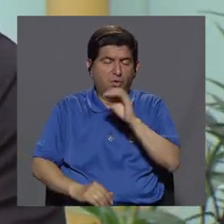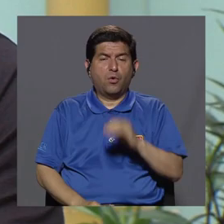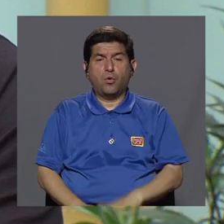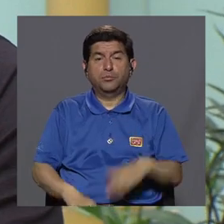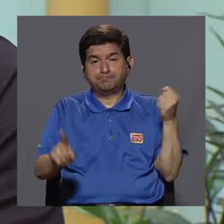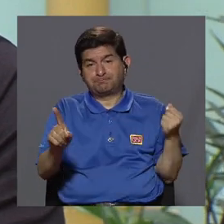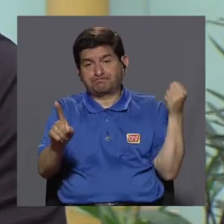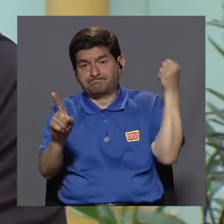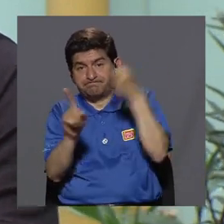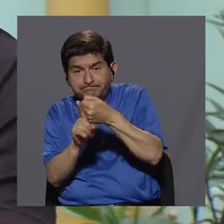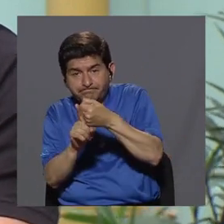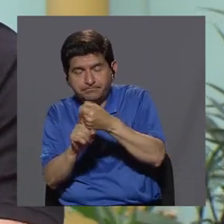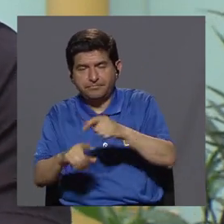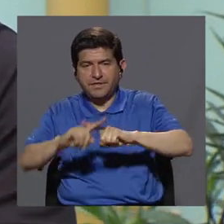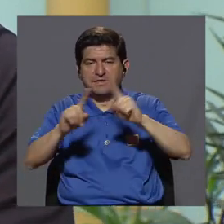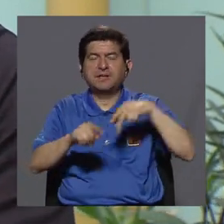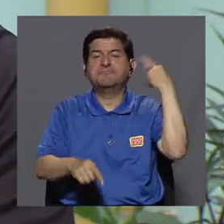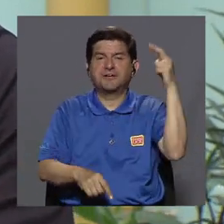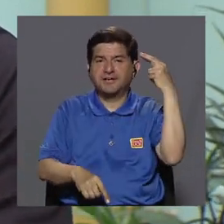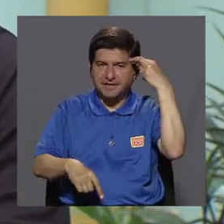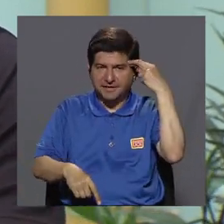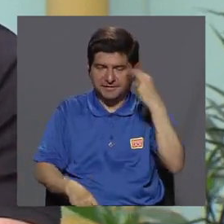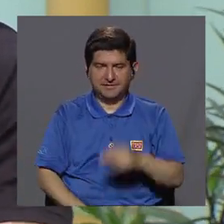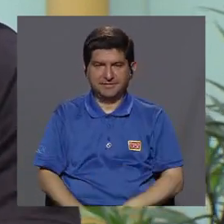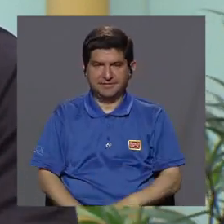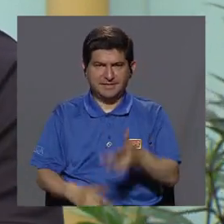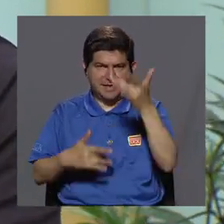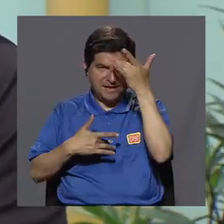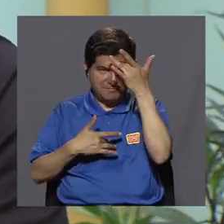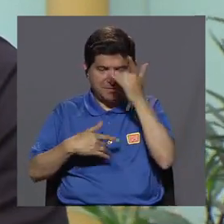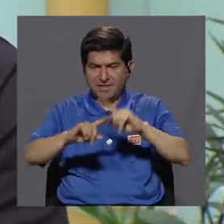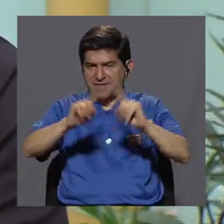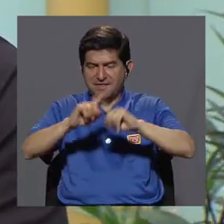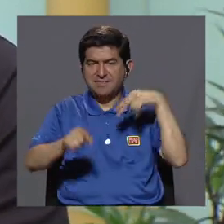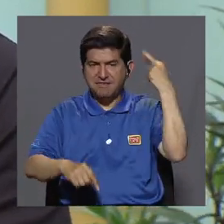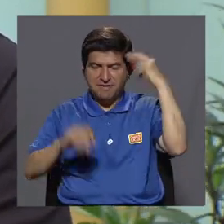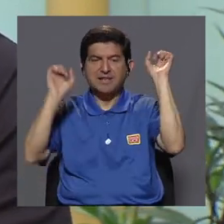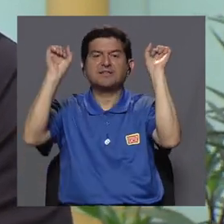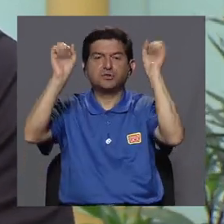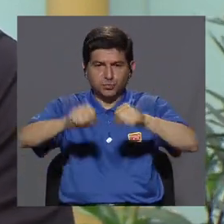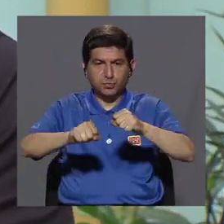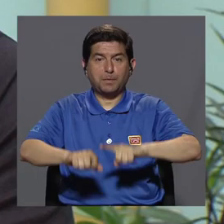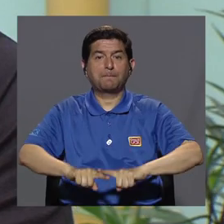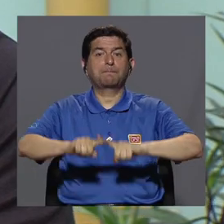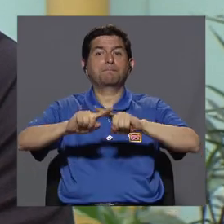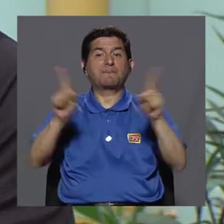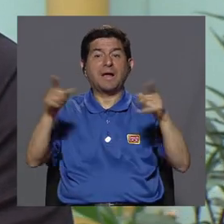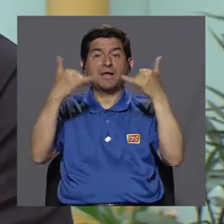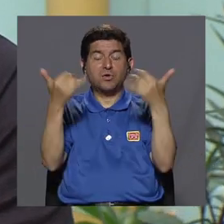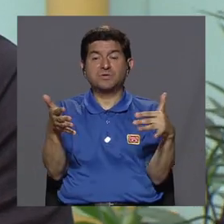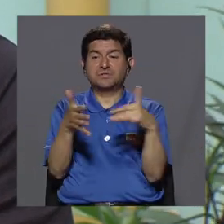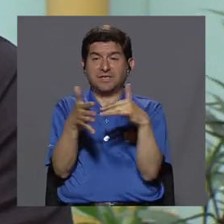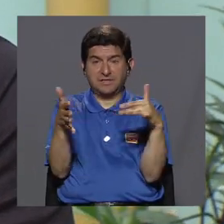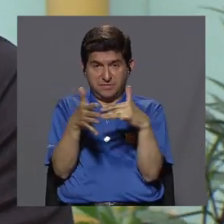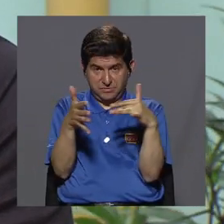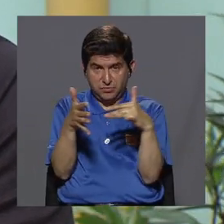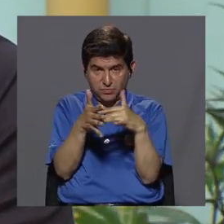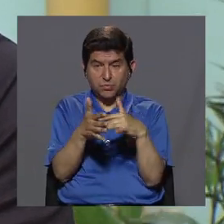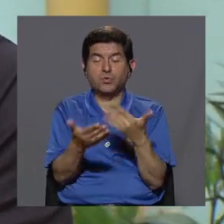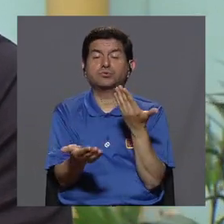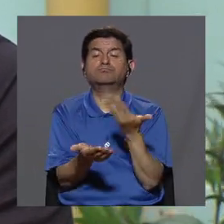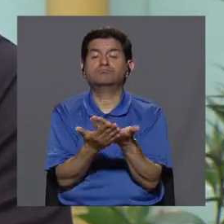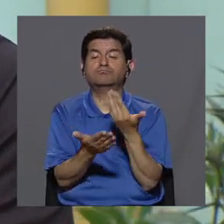una cuestión de traumas, hay muchas causas, verdad, la enfermedad es multicausal, verdad. Sin embargo, ya hay estudios donde